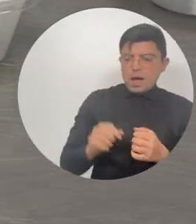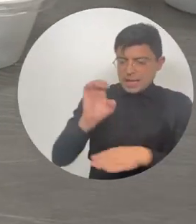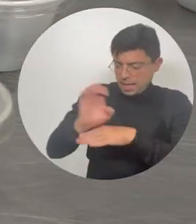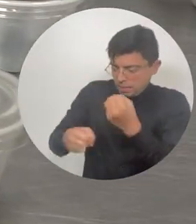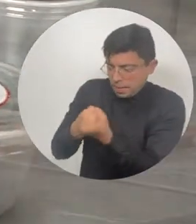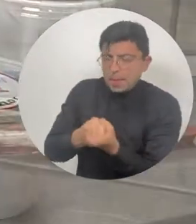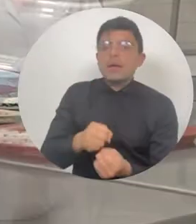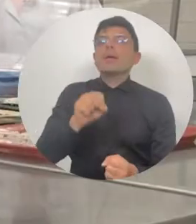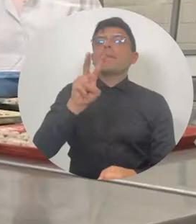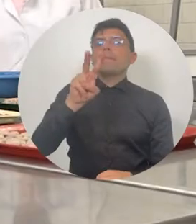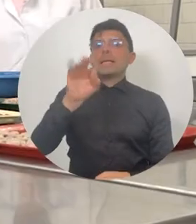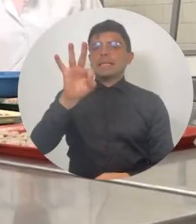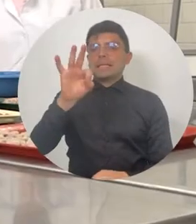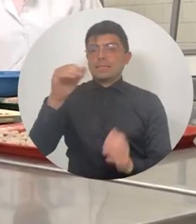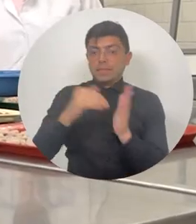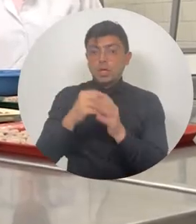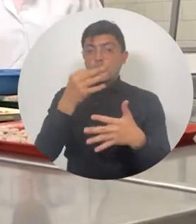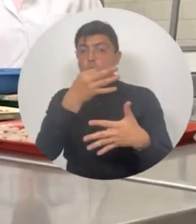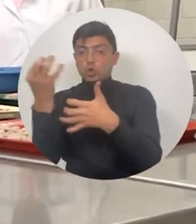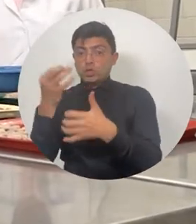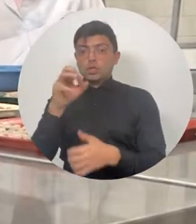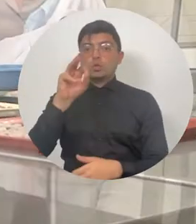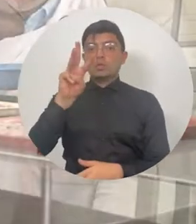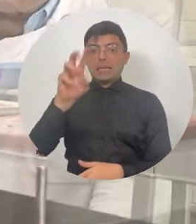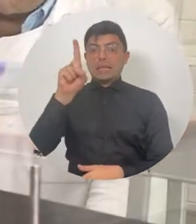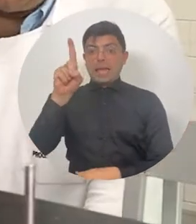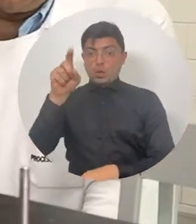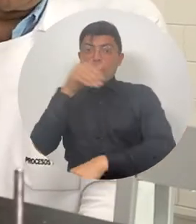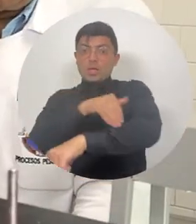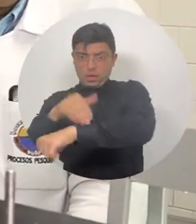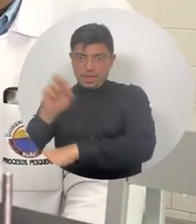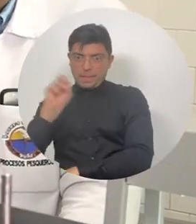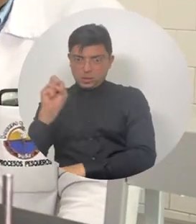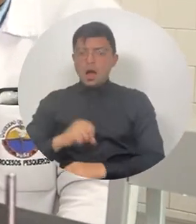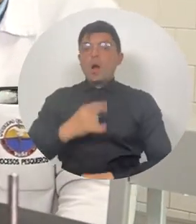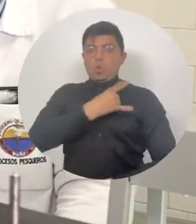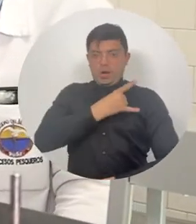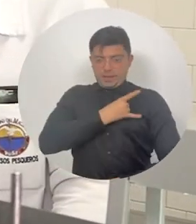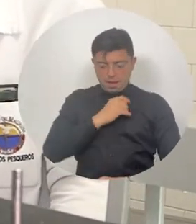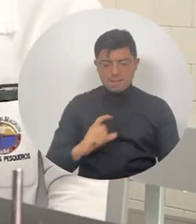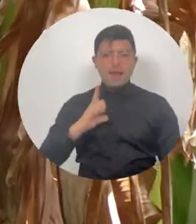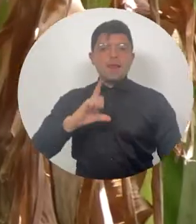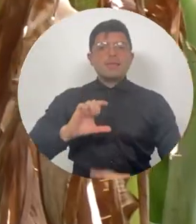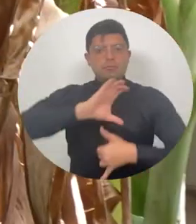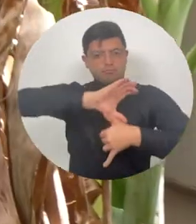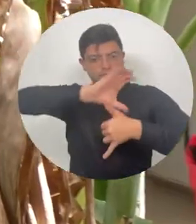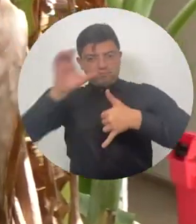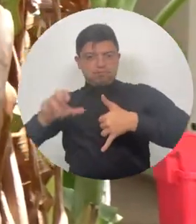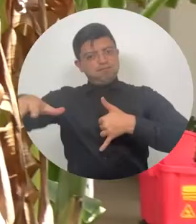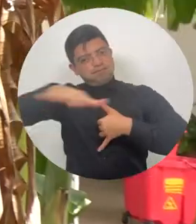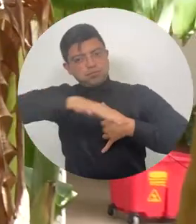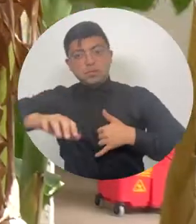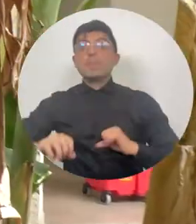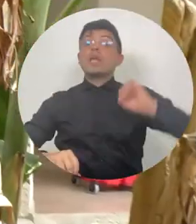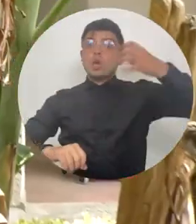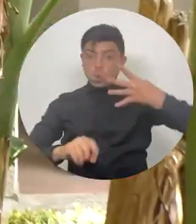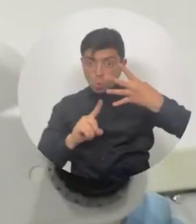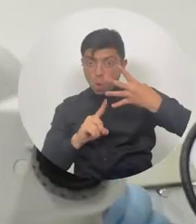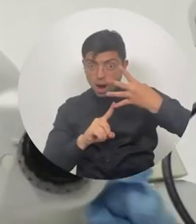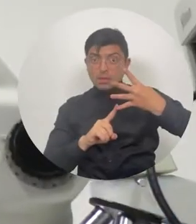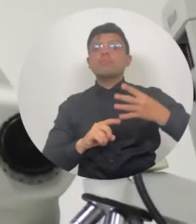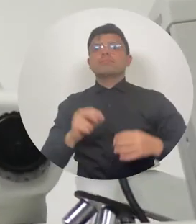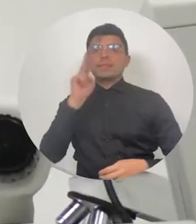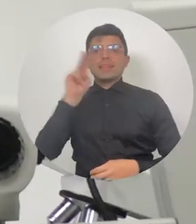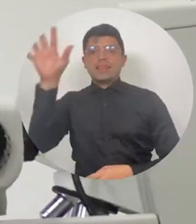.831 millones de pesos, la Alma Mater es líder en la región Caribe y cuarta a nivel nacional en proyectos de ciencia,